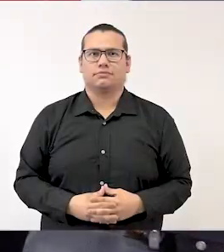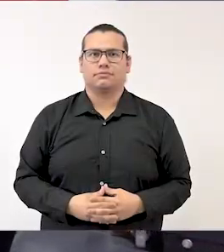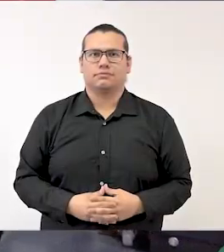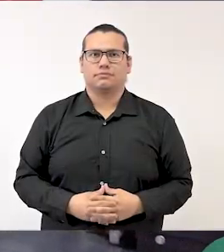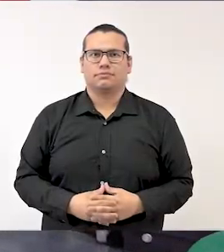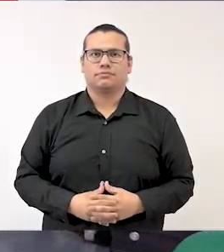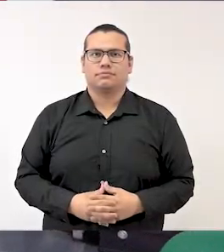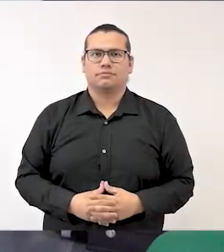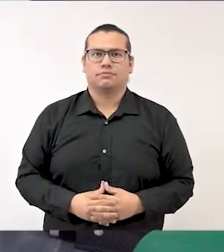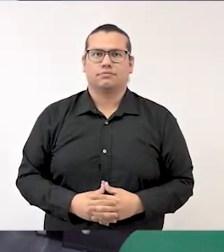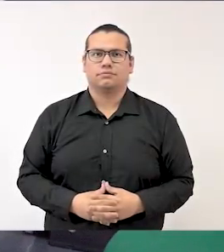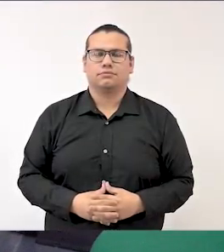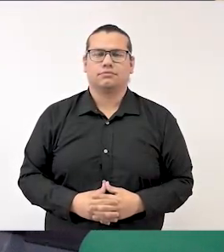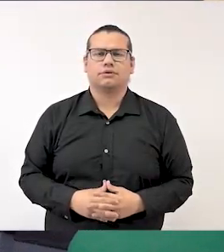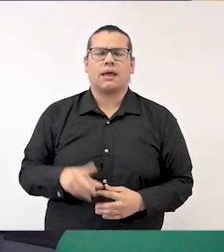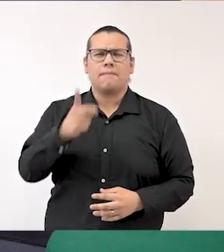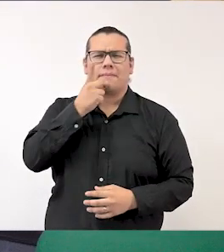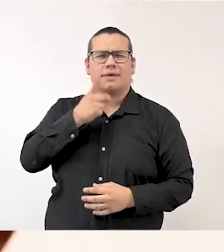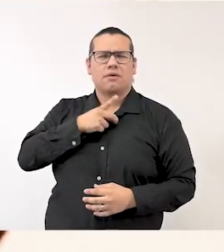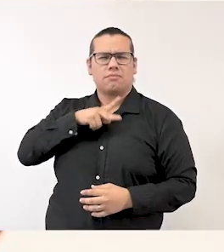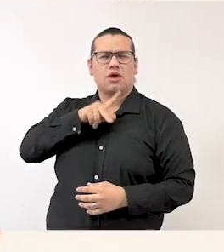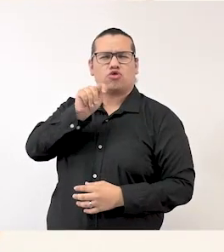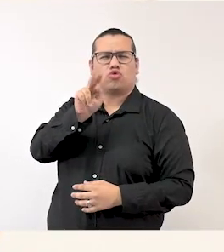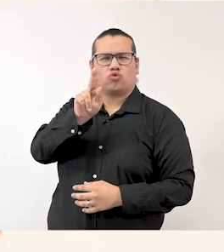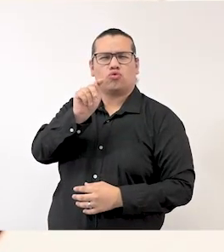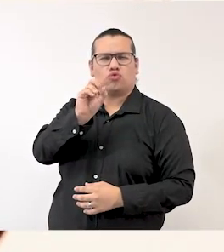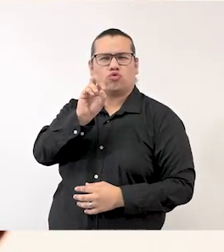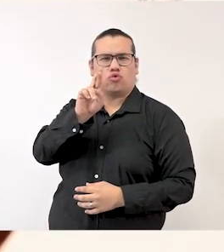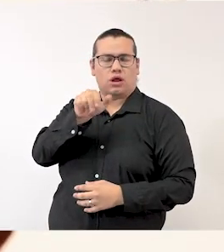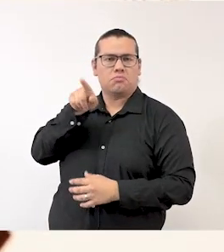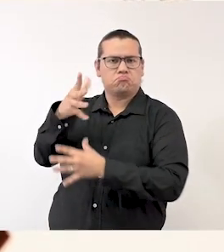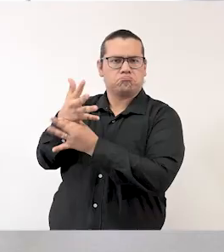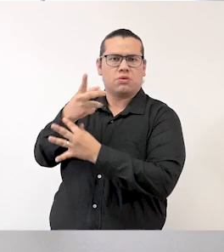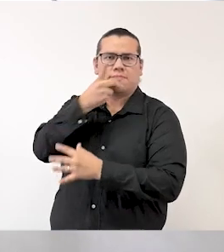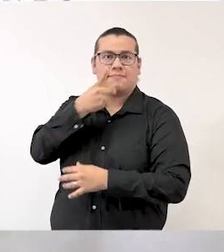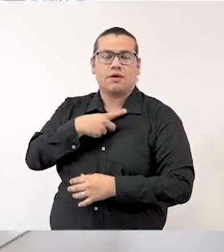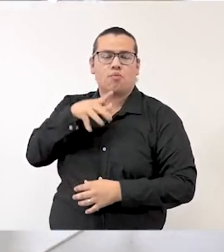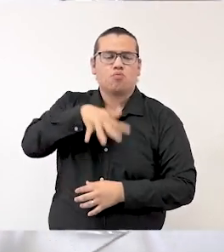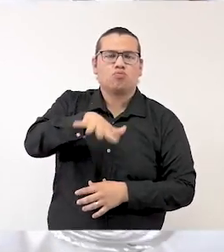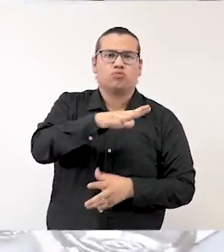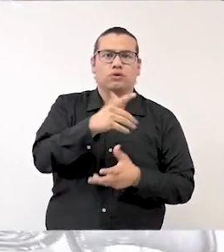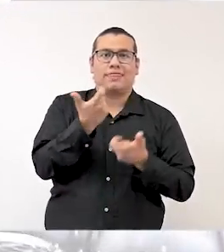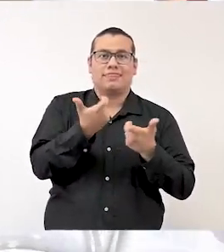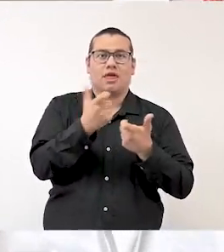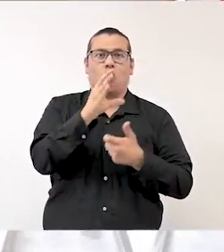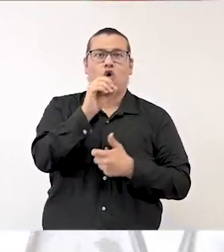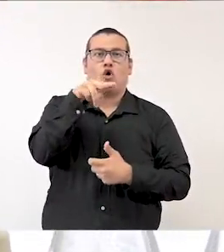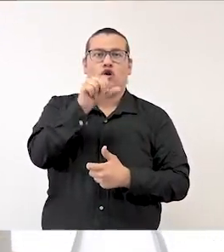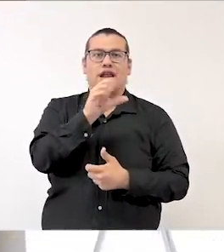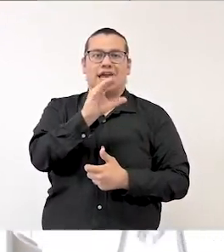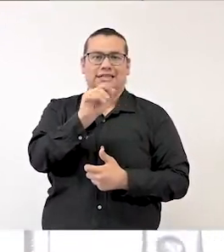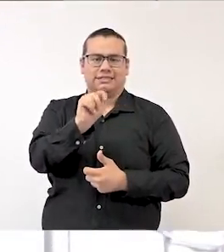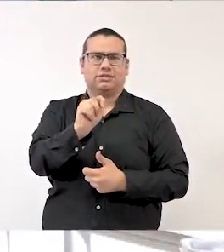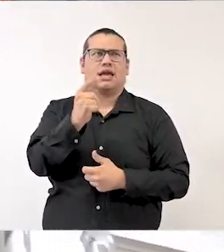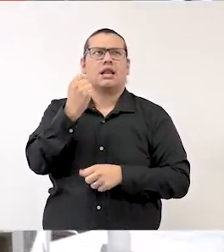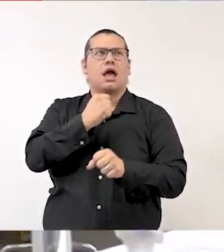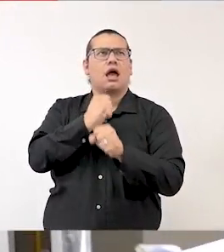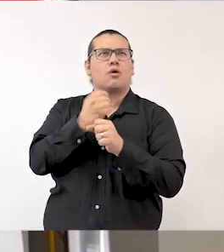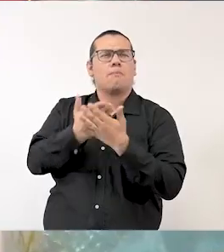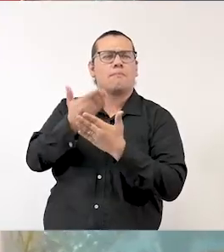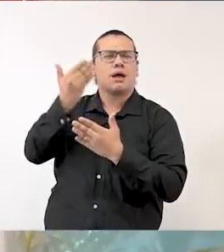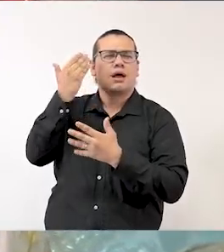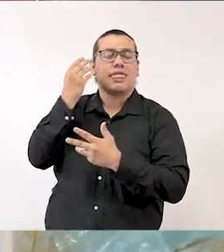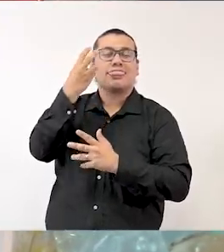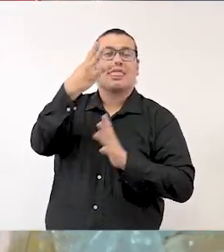Me comentó mi tutora que buscarán obtener recursos del CONACY para un proyecto. El año pasado, la UAM consiguió más de 3